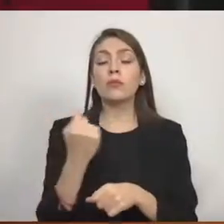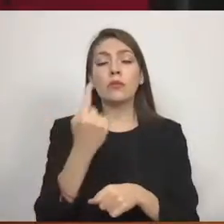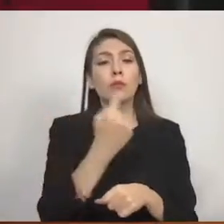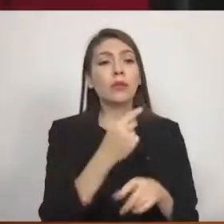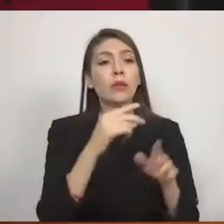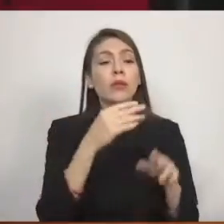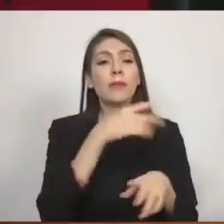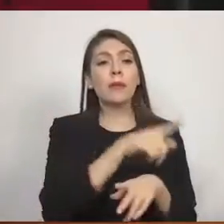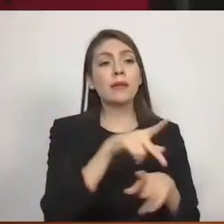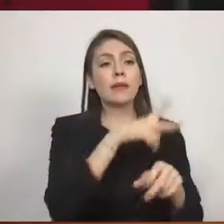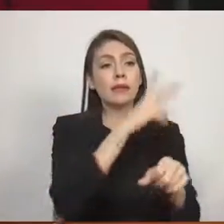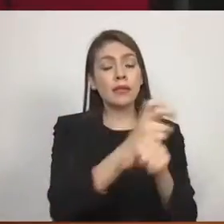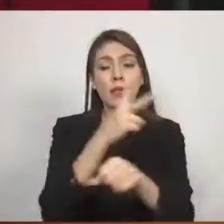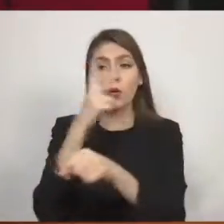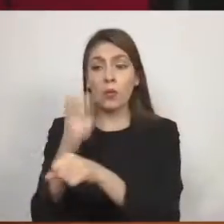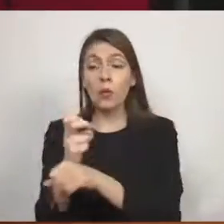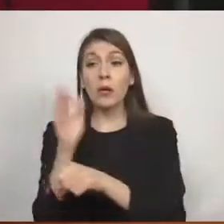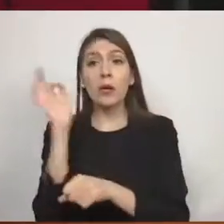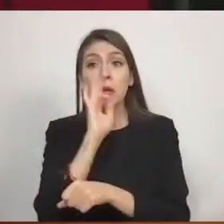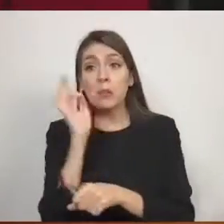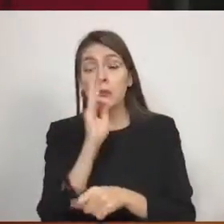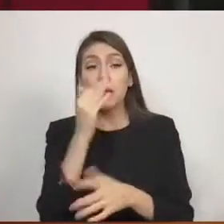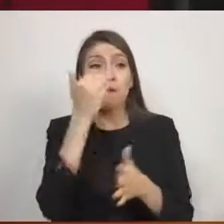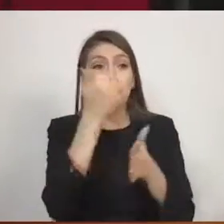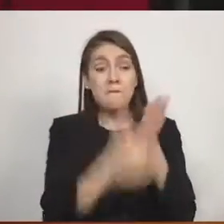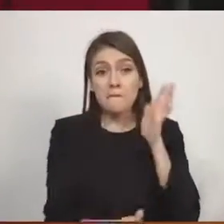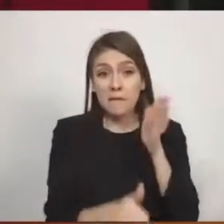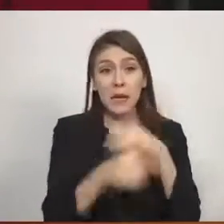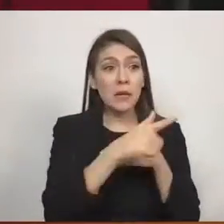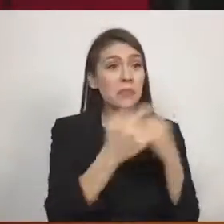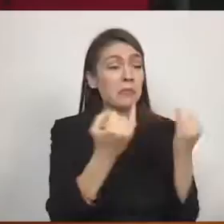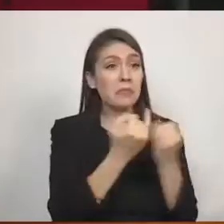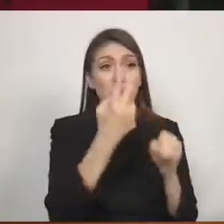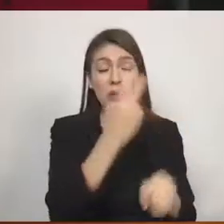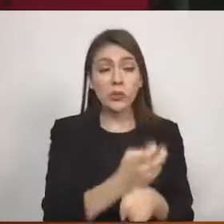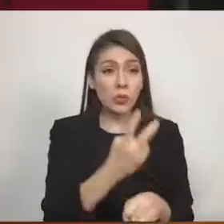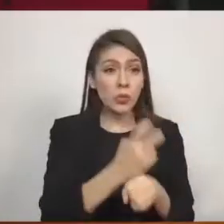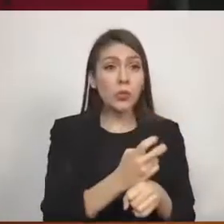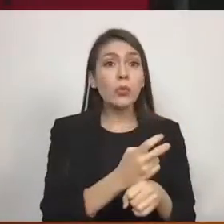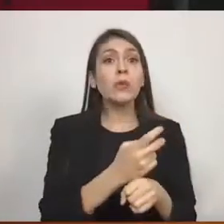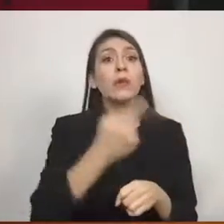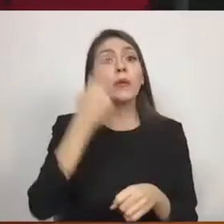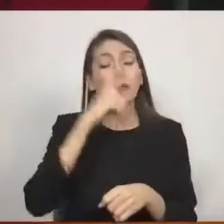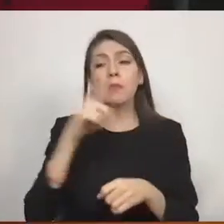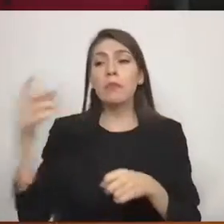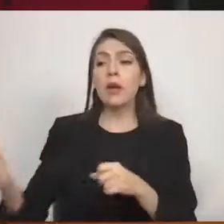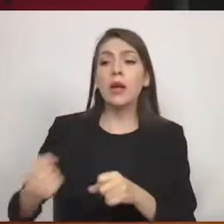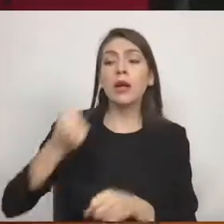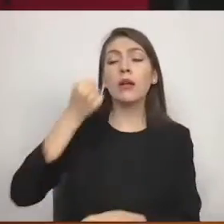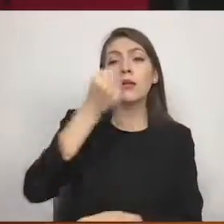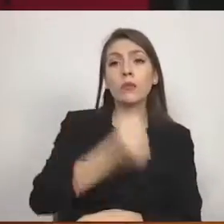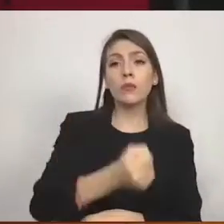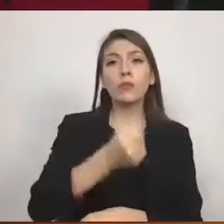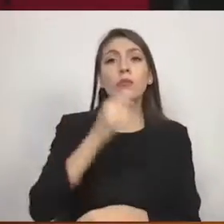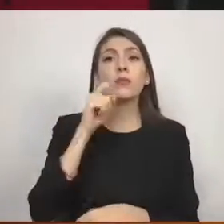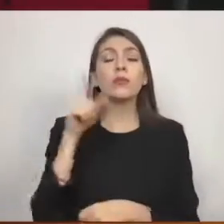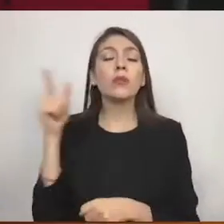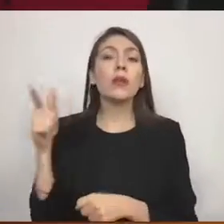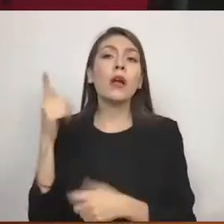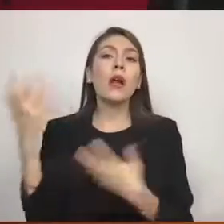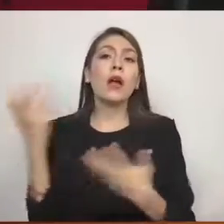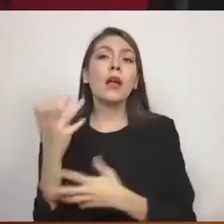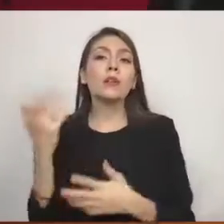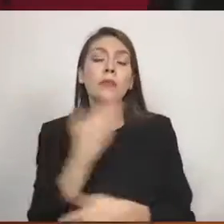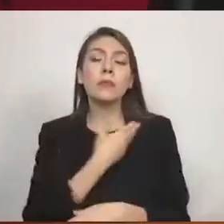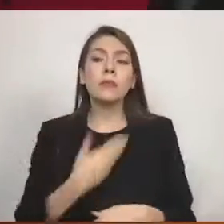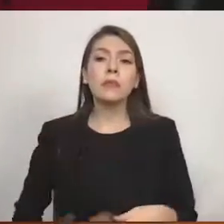para cubrir la vacante que corresponda, la legislatura a propuesta del Ejecutivo designará a los sustitutos.